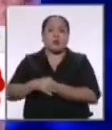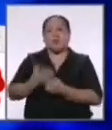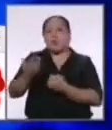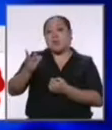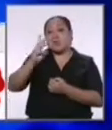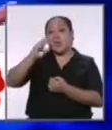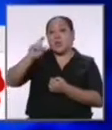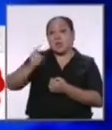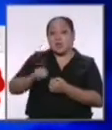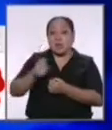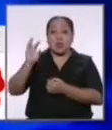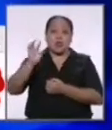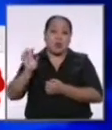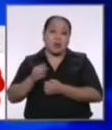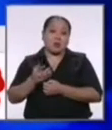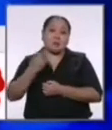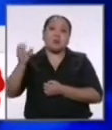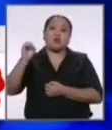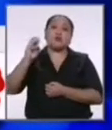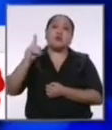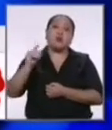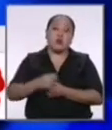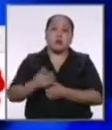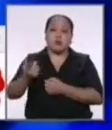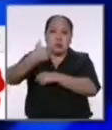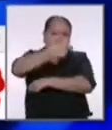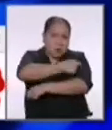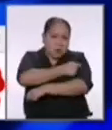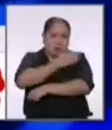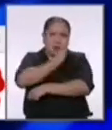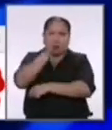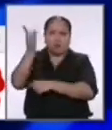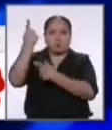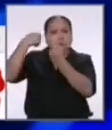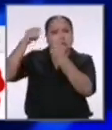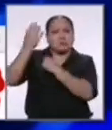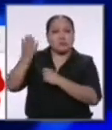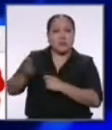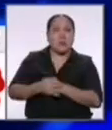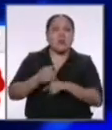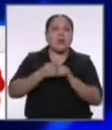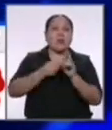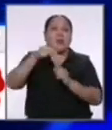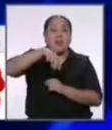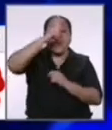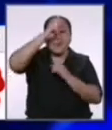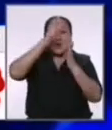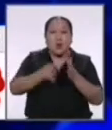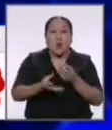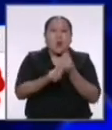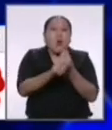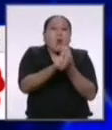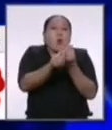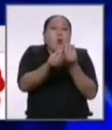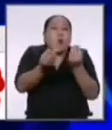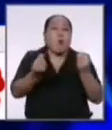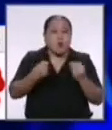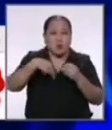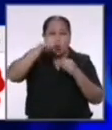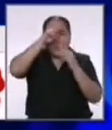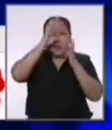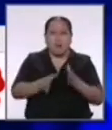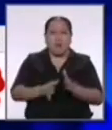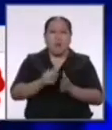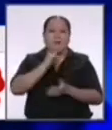señor de Soto puede irse a vacunar en vacuna de turismo pero en el Perú hay millones de peruanos que están desnutridos